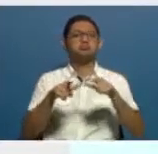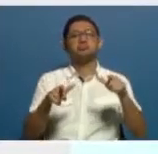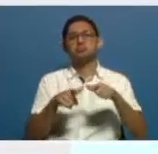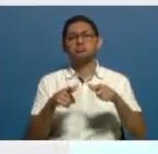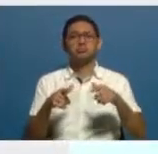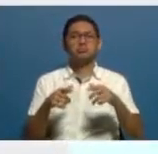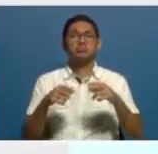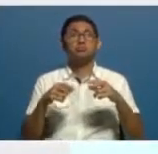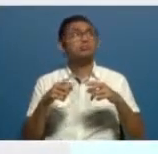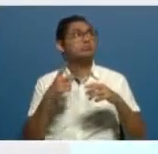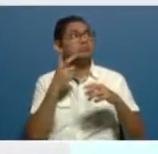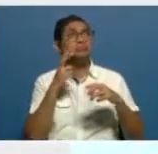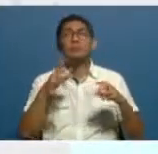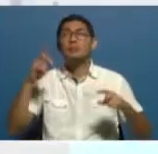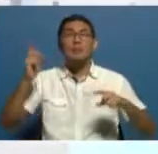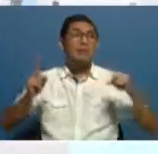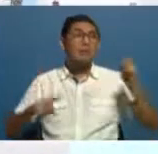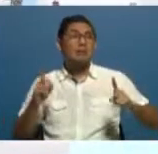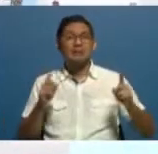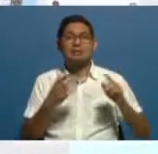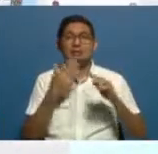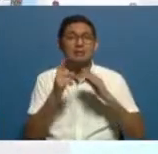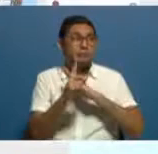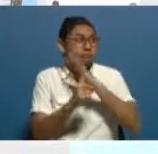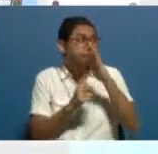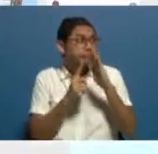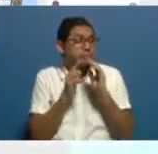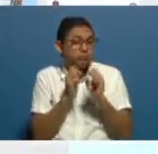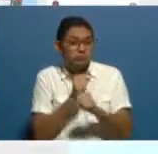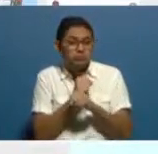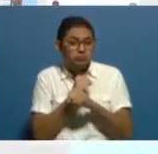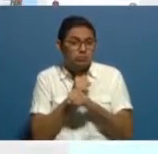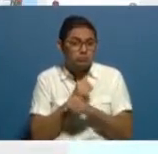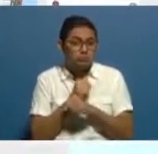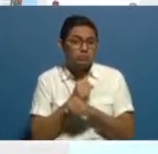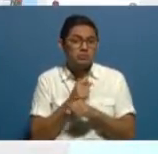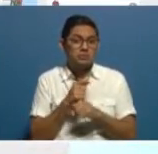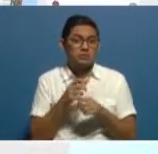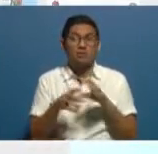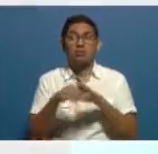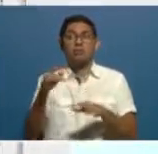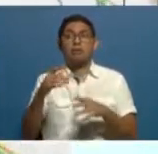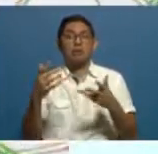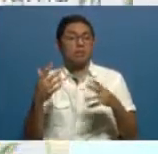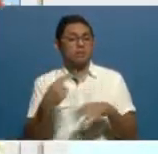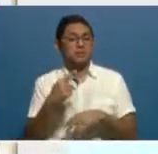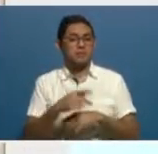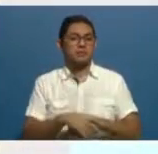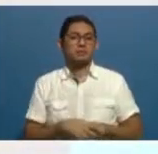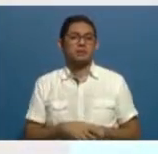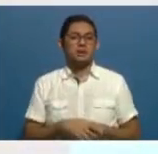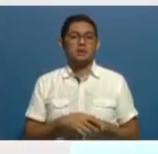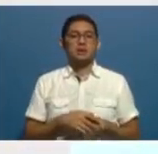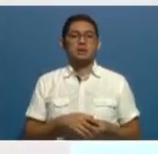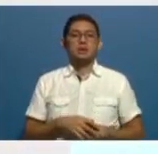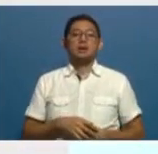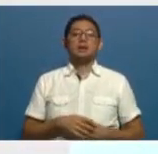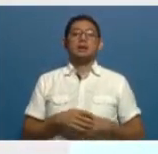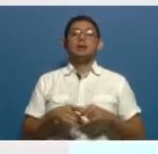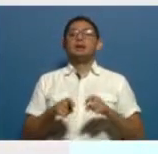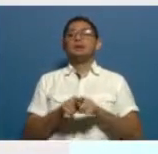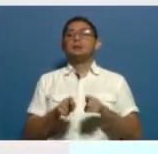actividades eléctricas, pues colocarse en un lugar seguro y evitar estar afuera, la interperie, principalmente.